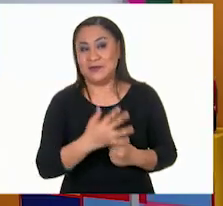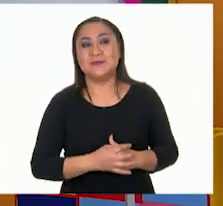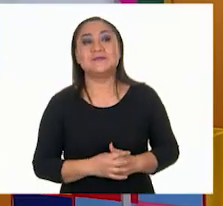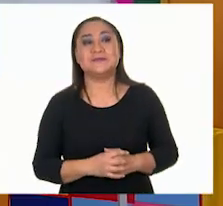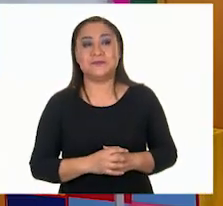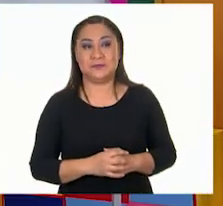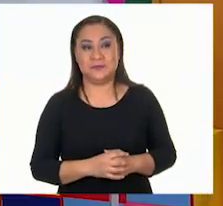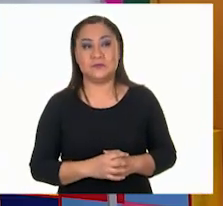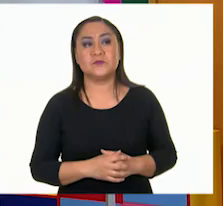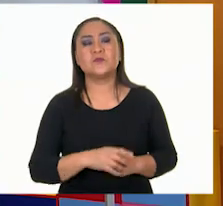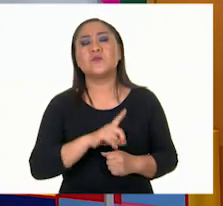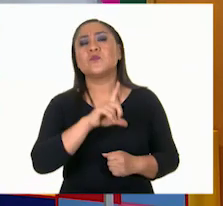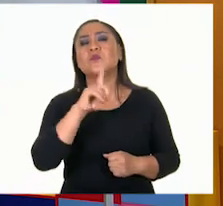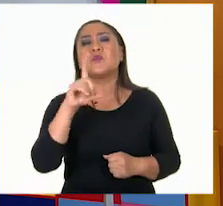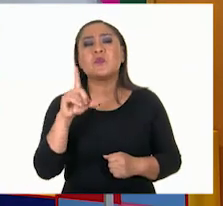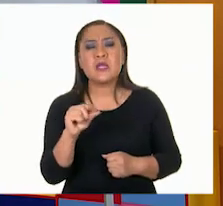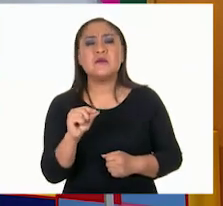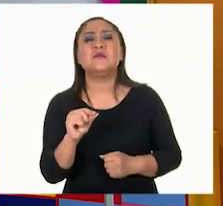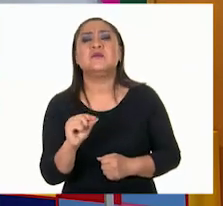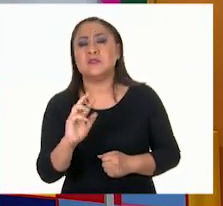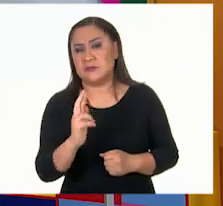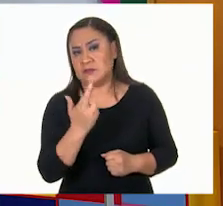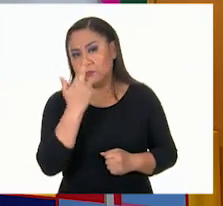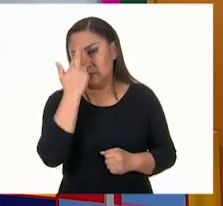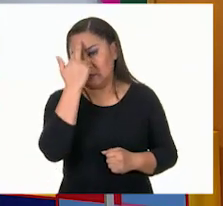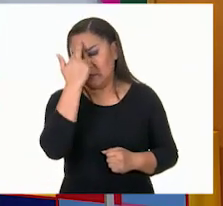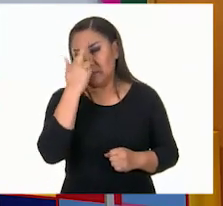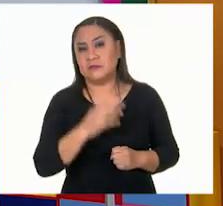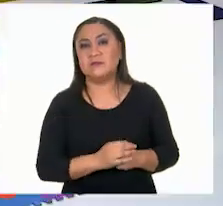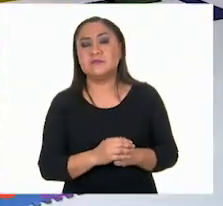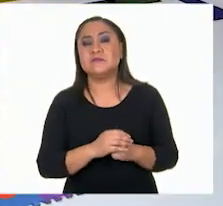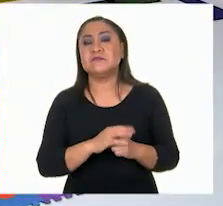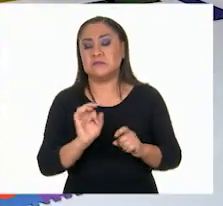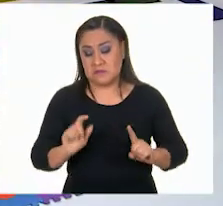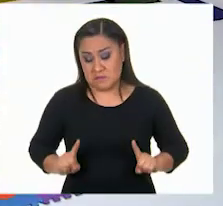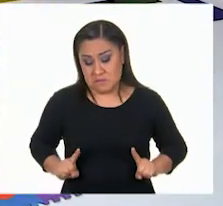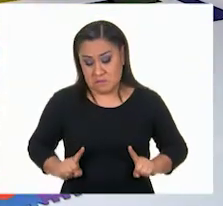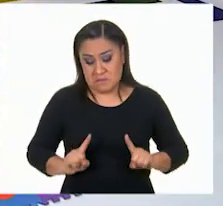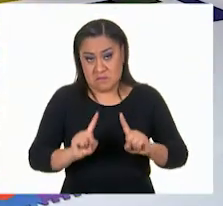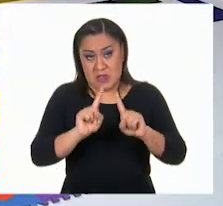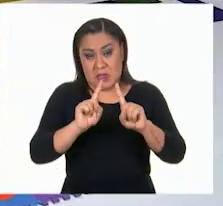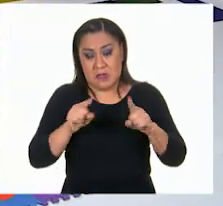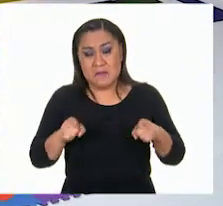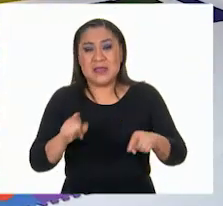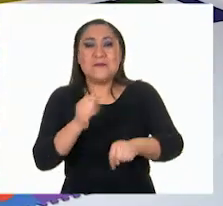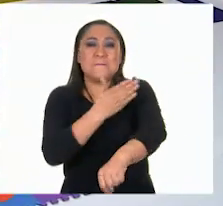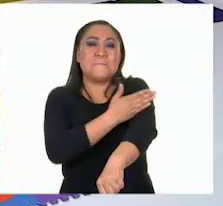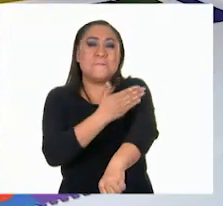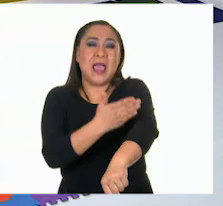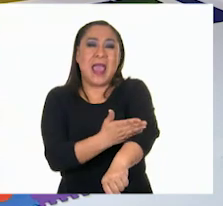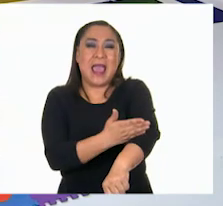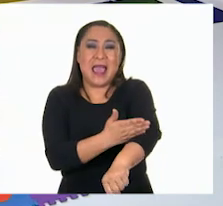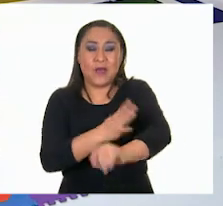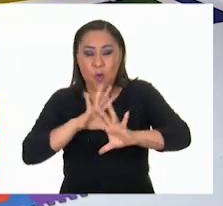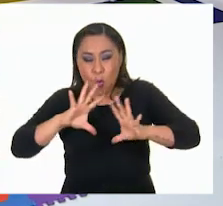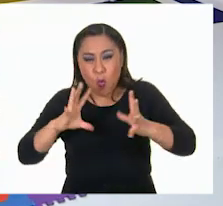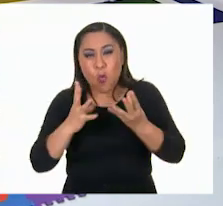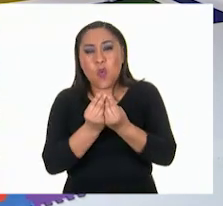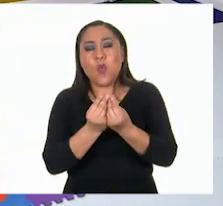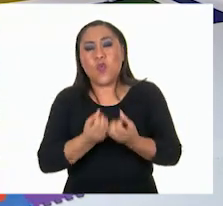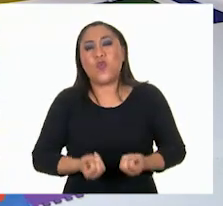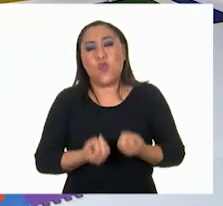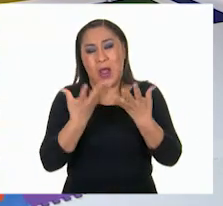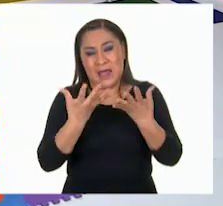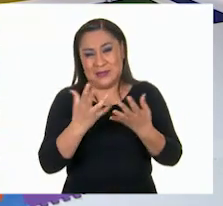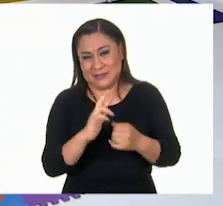bien, y las aristas son estos palitos que nos quedaron, que